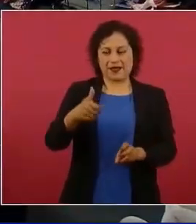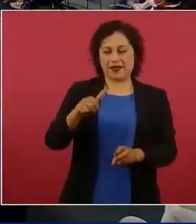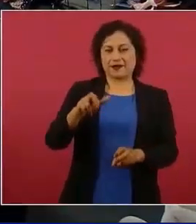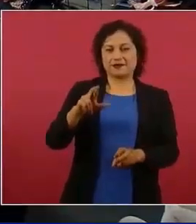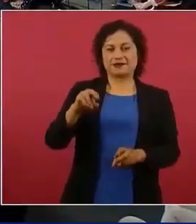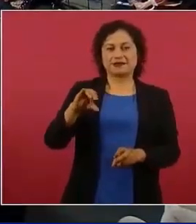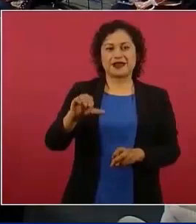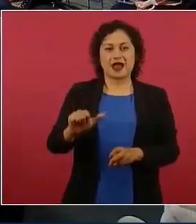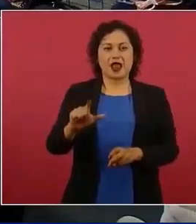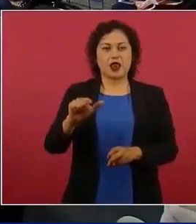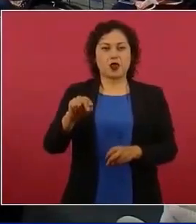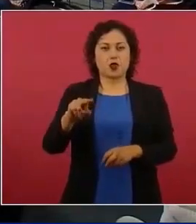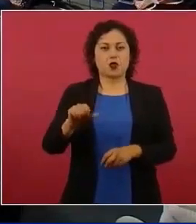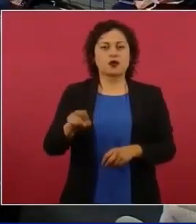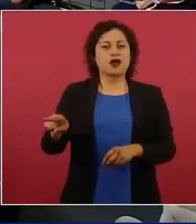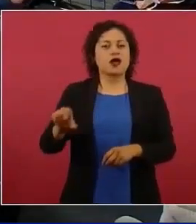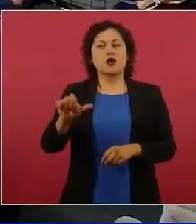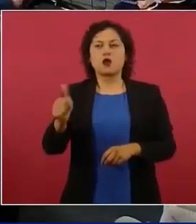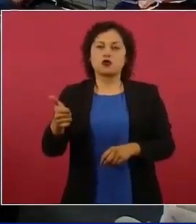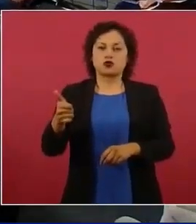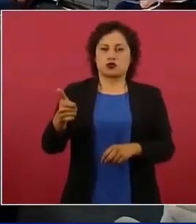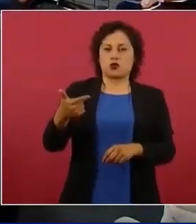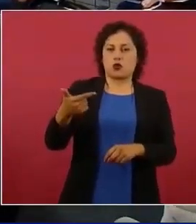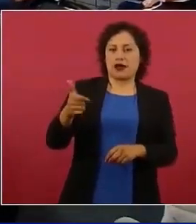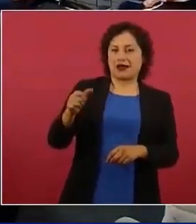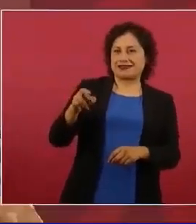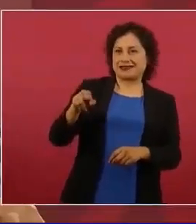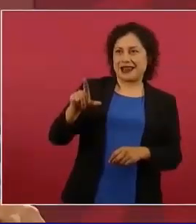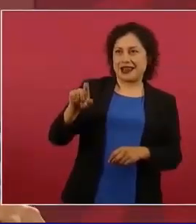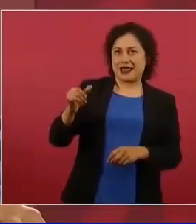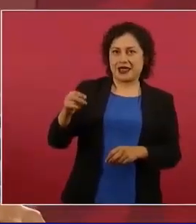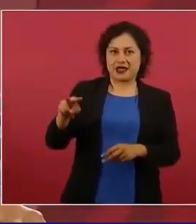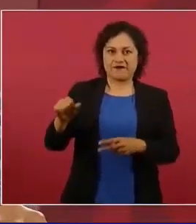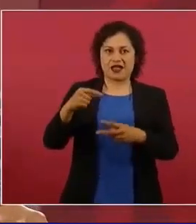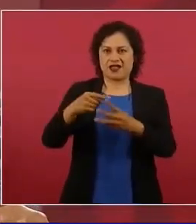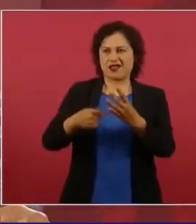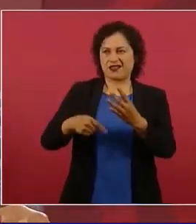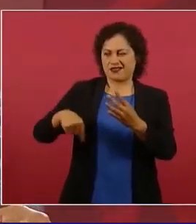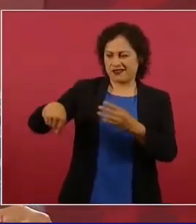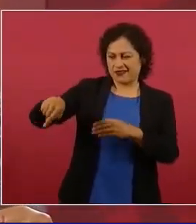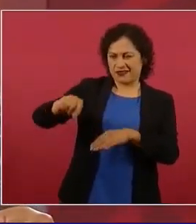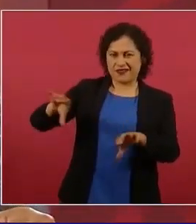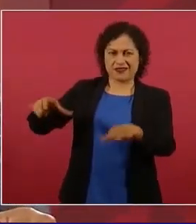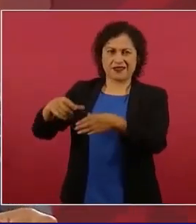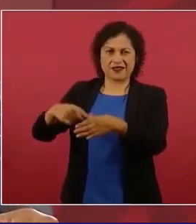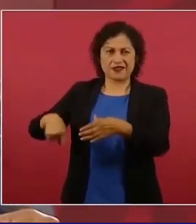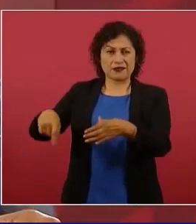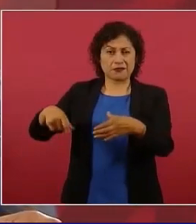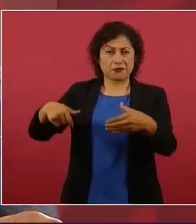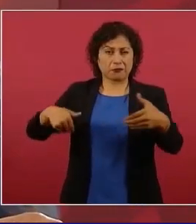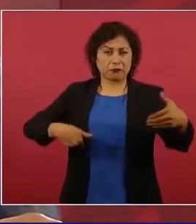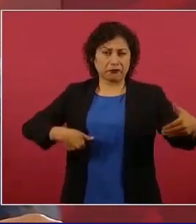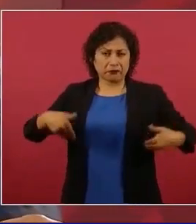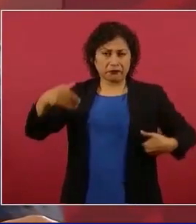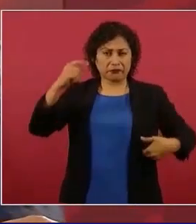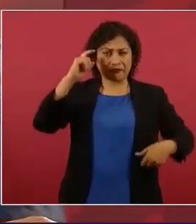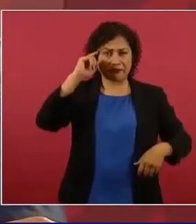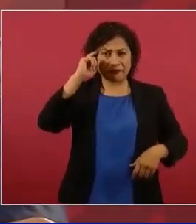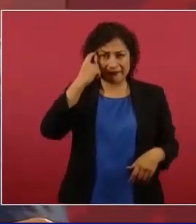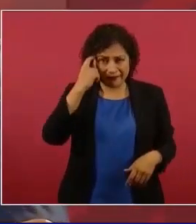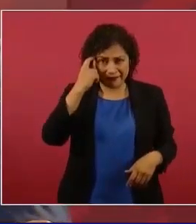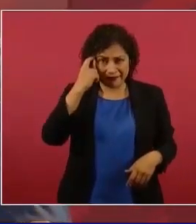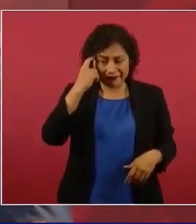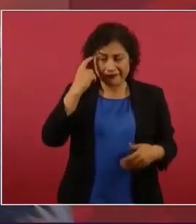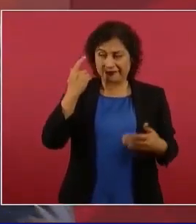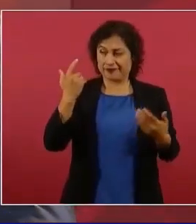Ciro, Gómez Leiva y otros se enojan, ¿dónde está la